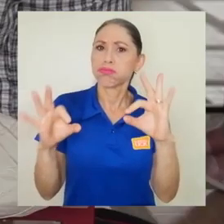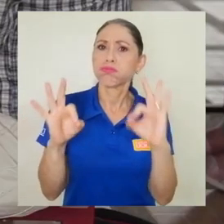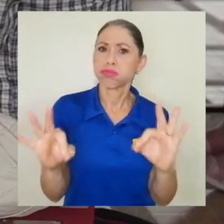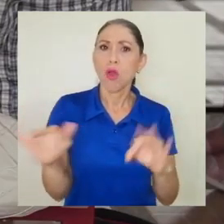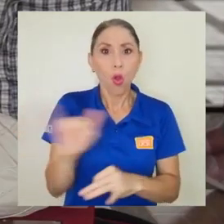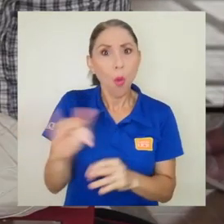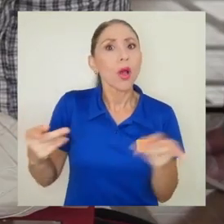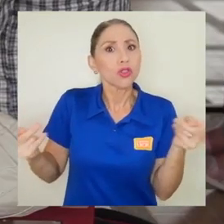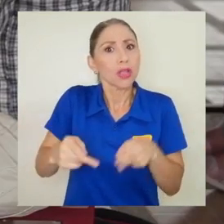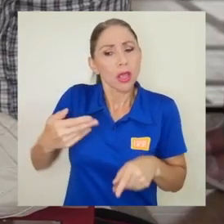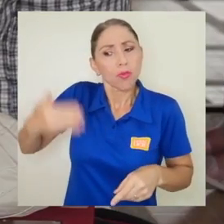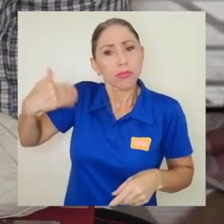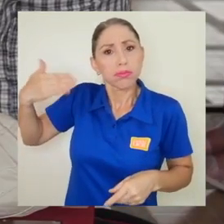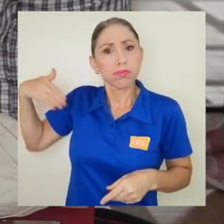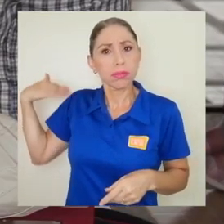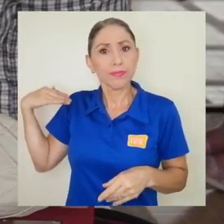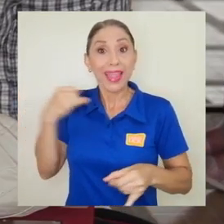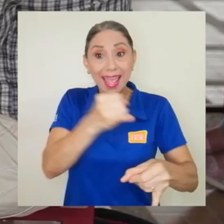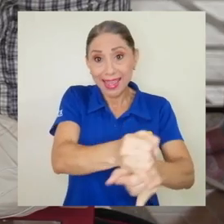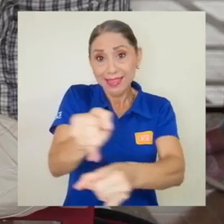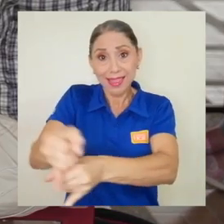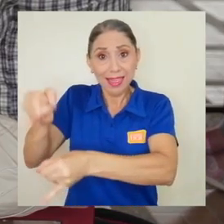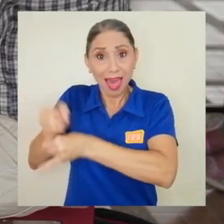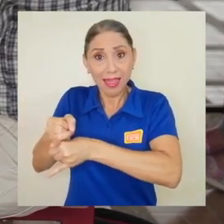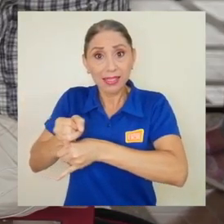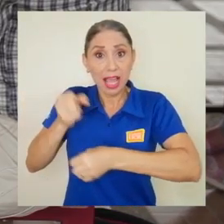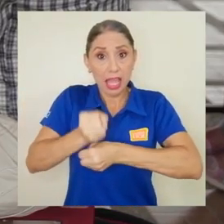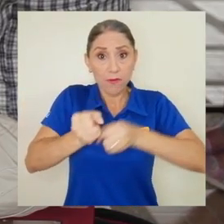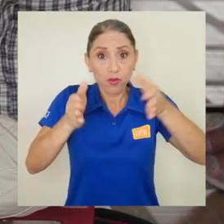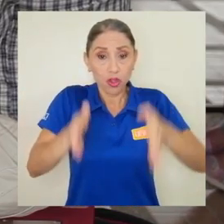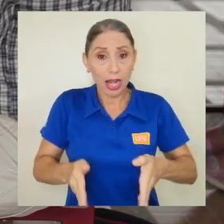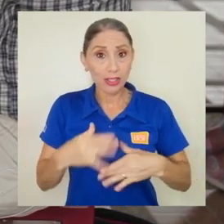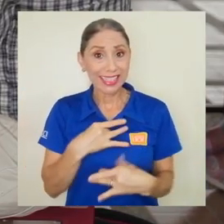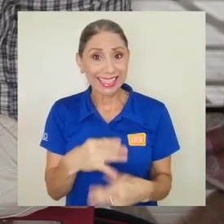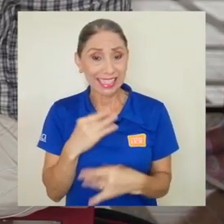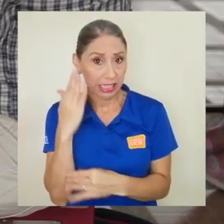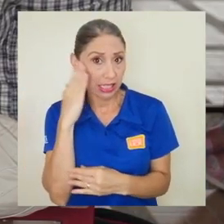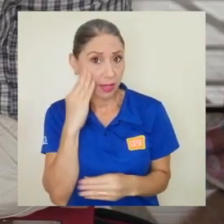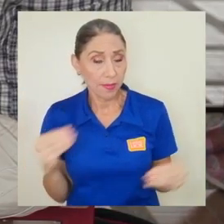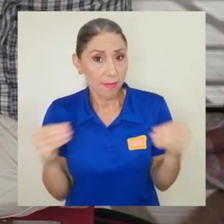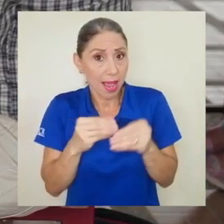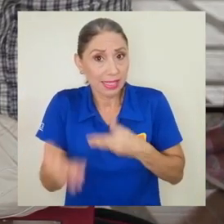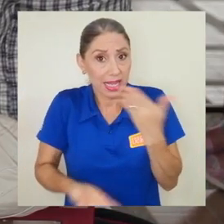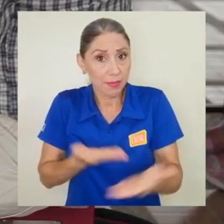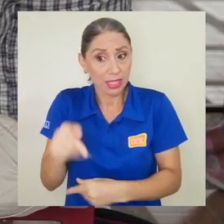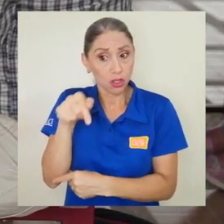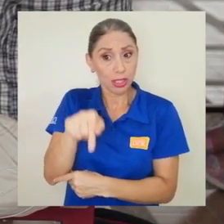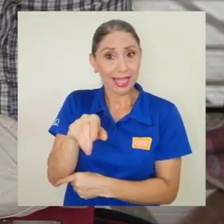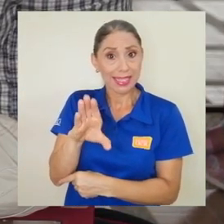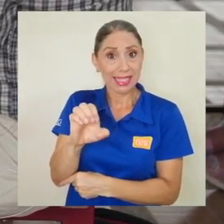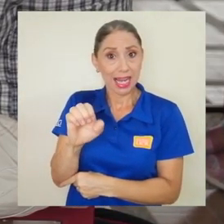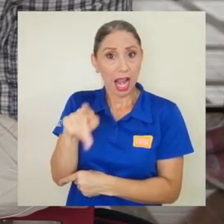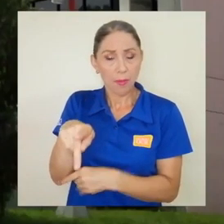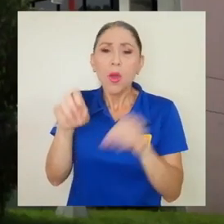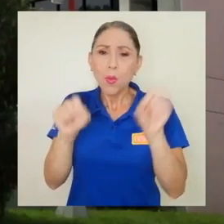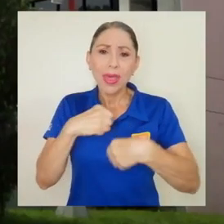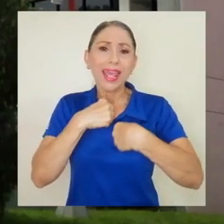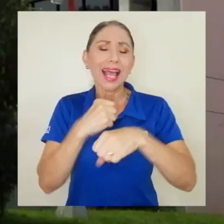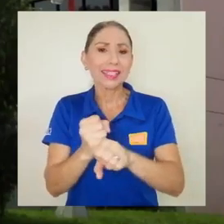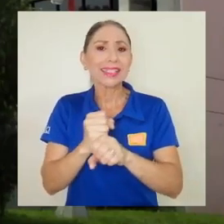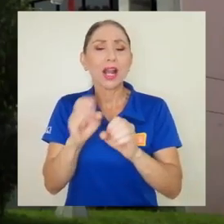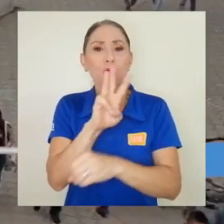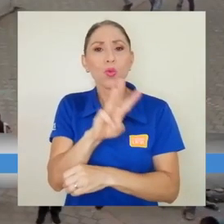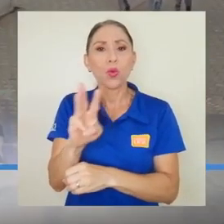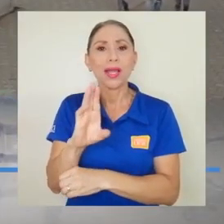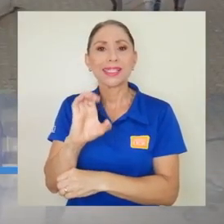lo ha tenido en la historia. Las entidades y funcionarios interesados en conocer más sobre los servicios que ofrece este centro, pueden hacerlo